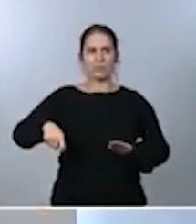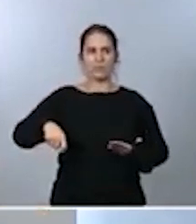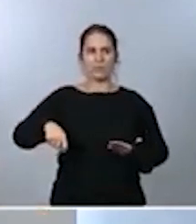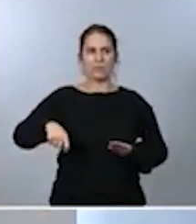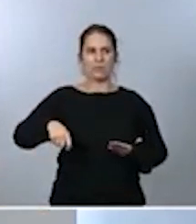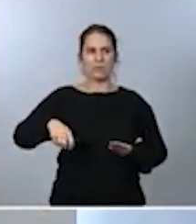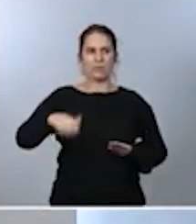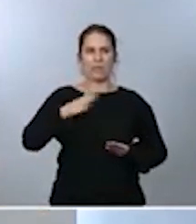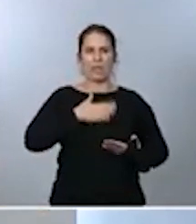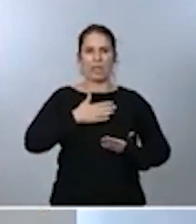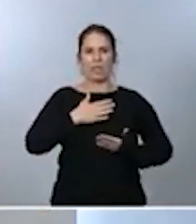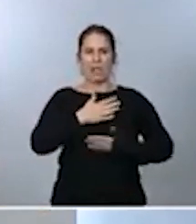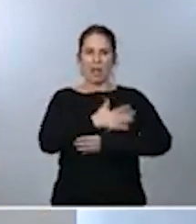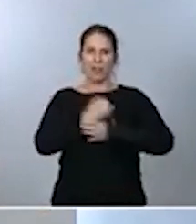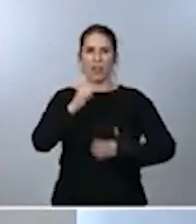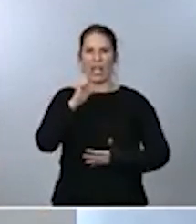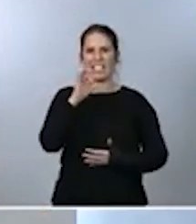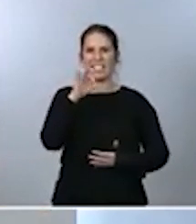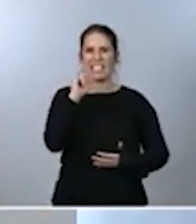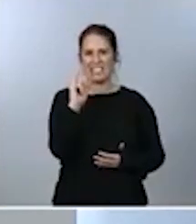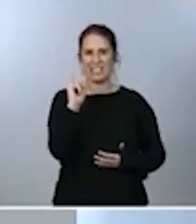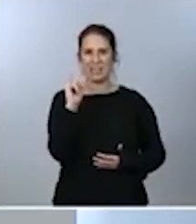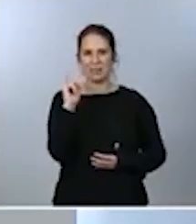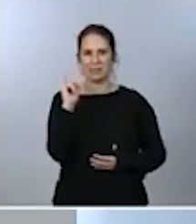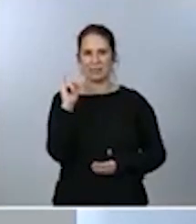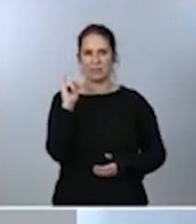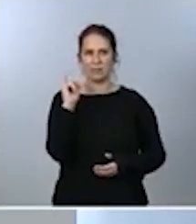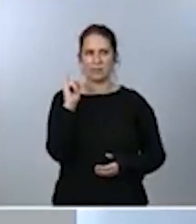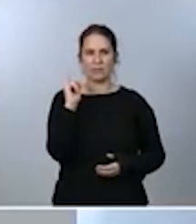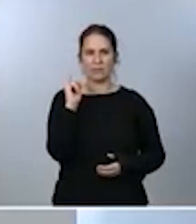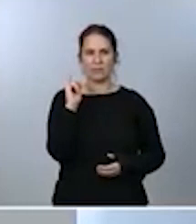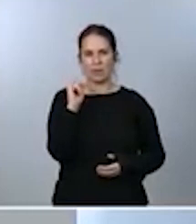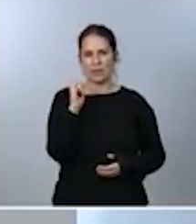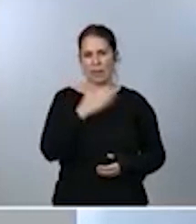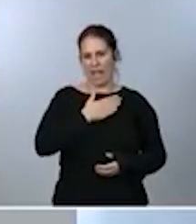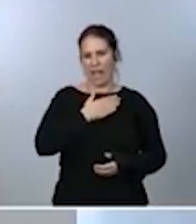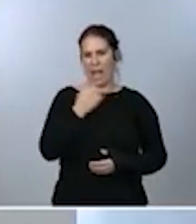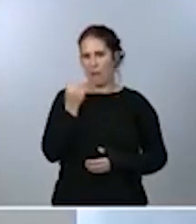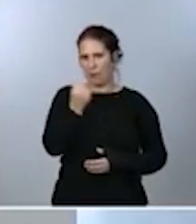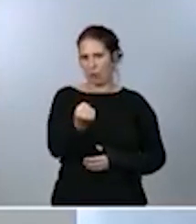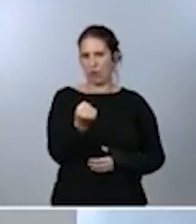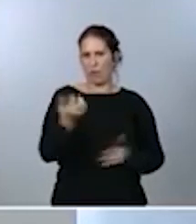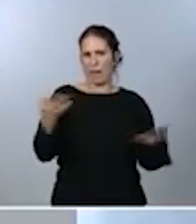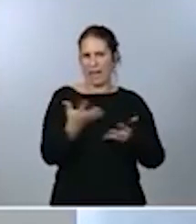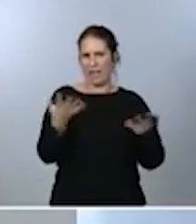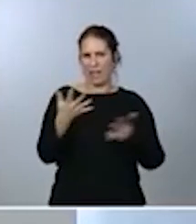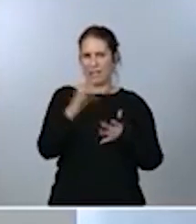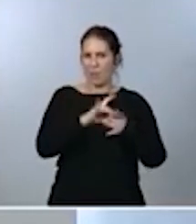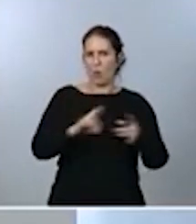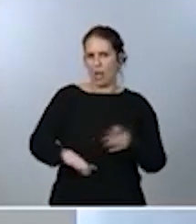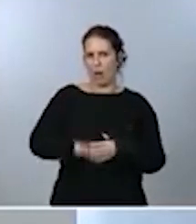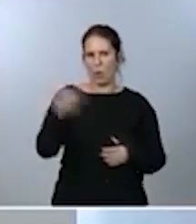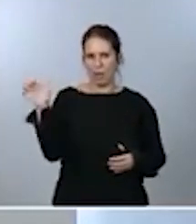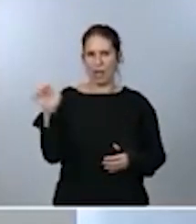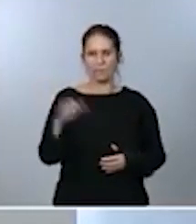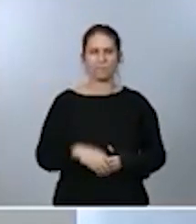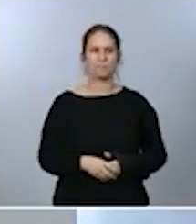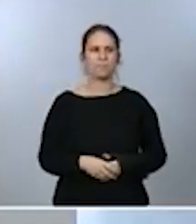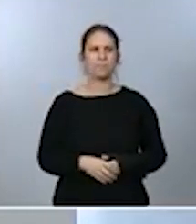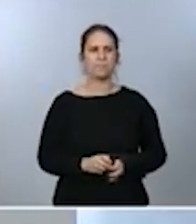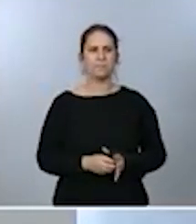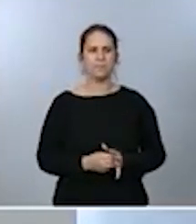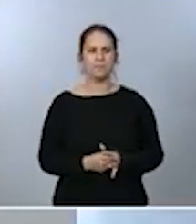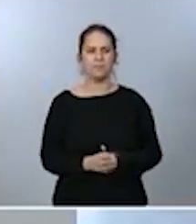fondo ESI un fondo de apoyo de emergencias de la Unión Europea de la Comisión Europea y